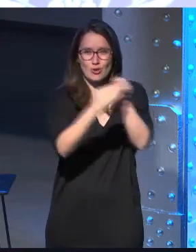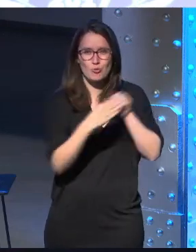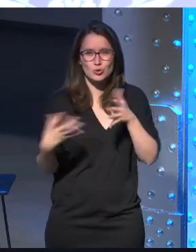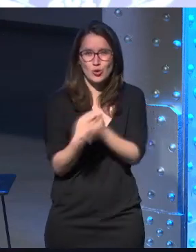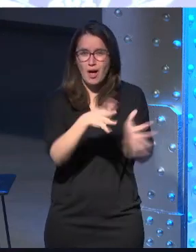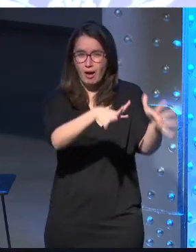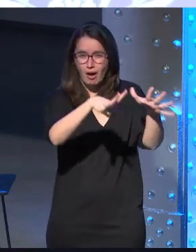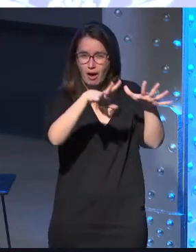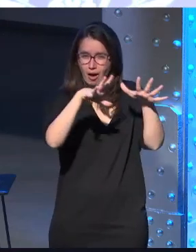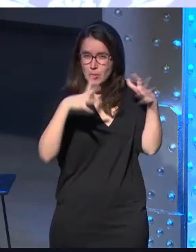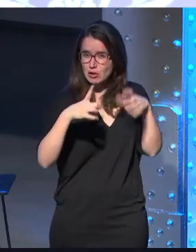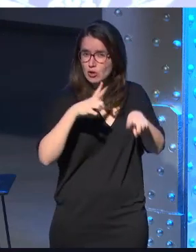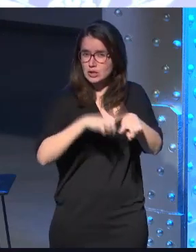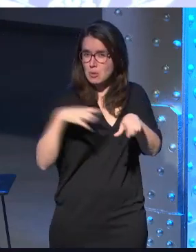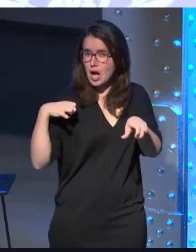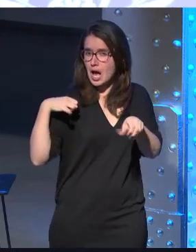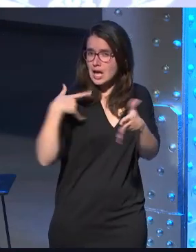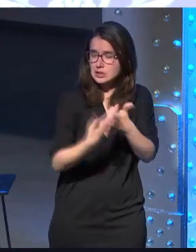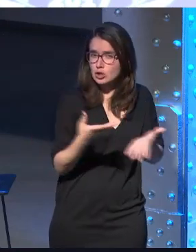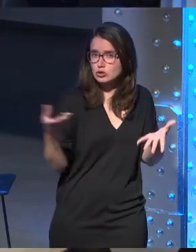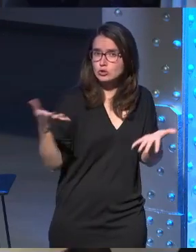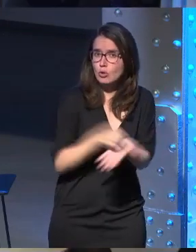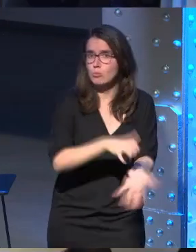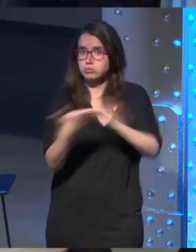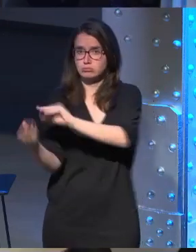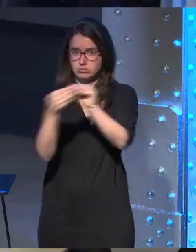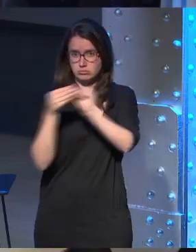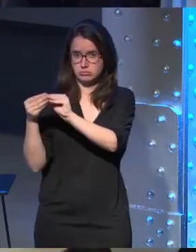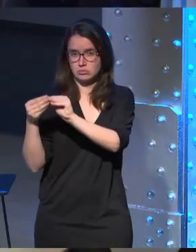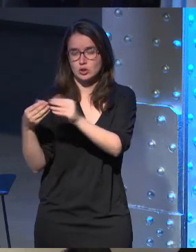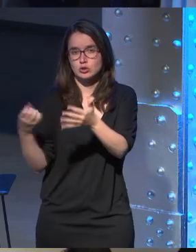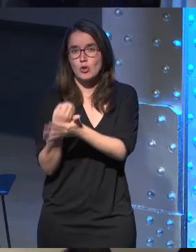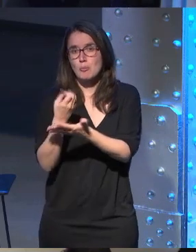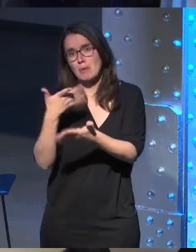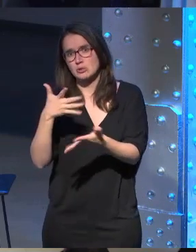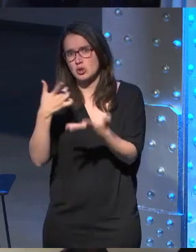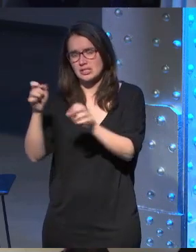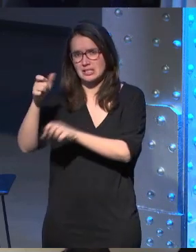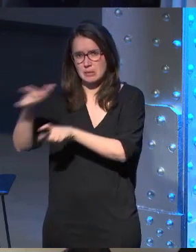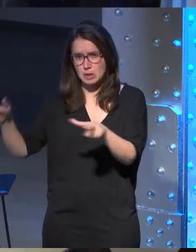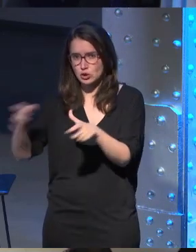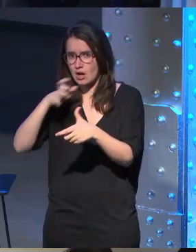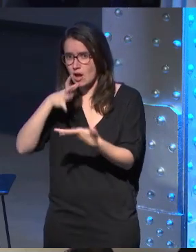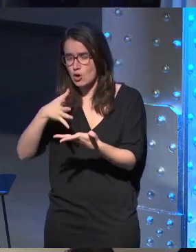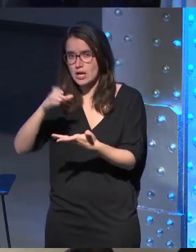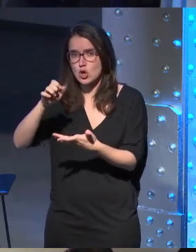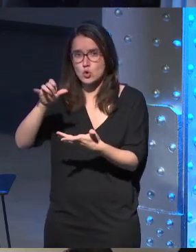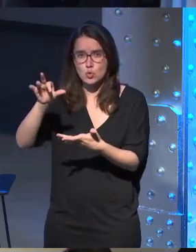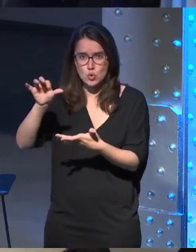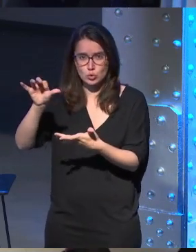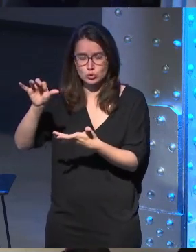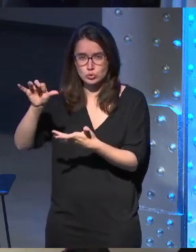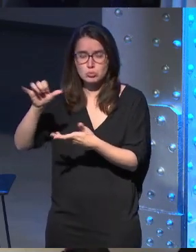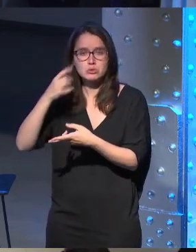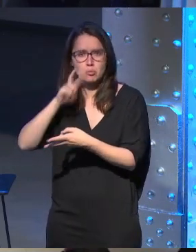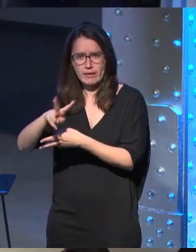que habíamos aprendido en este tiempo el equipo que participó en Melita es de alrededor de 60 personas y está disponible ahora mismo en Oculus y en Gear